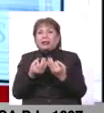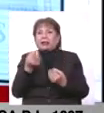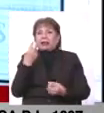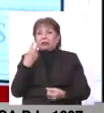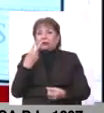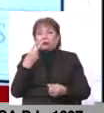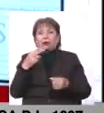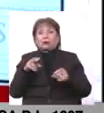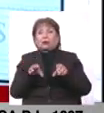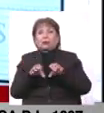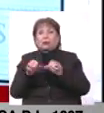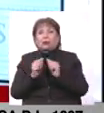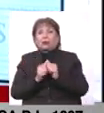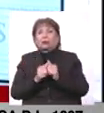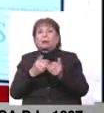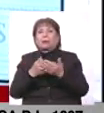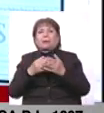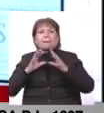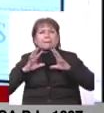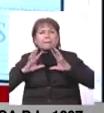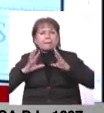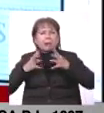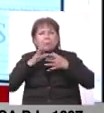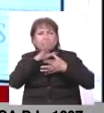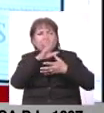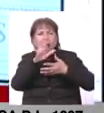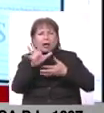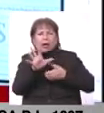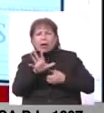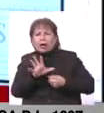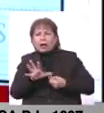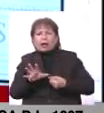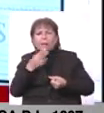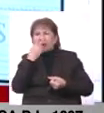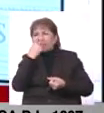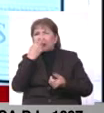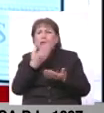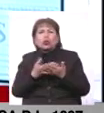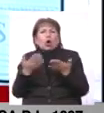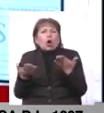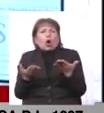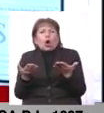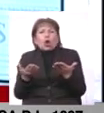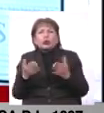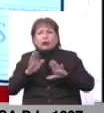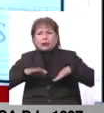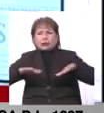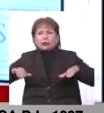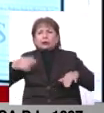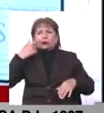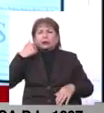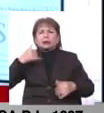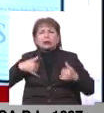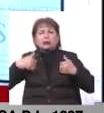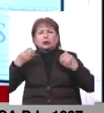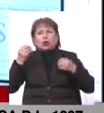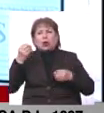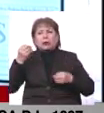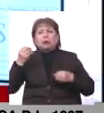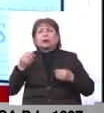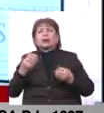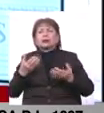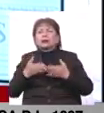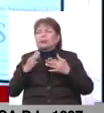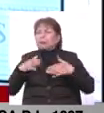figuras, que se tienen que mapear muy bien en qué situación se encontraría el niño o niña adolescente, es donde entran a tallar las